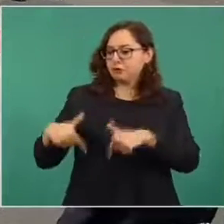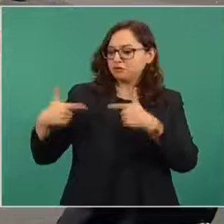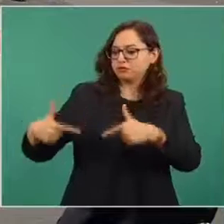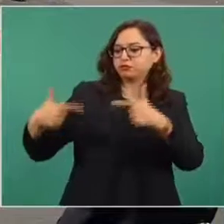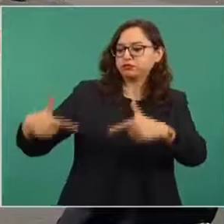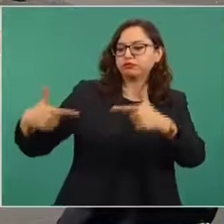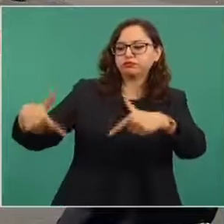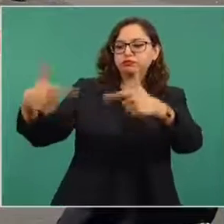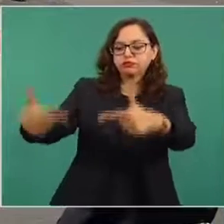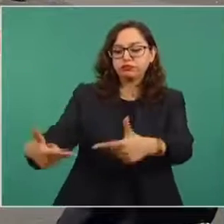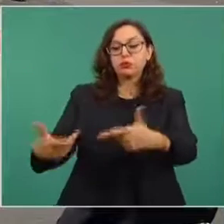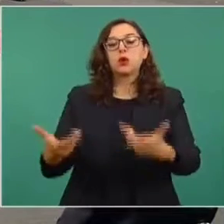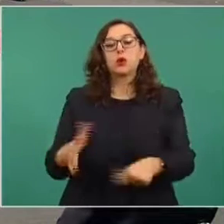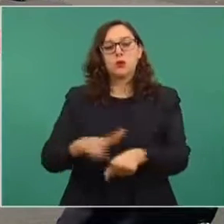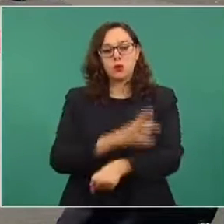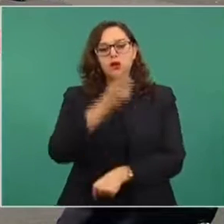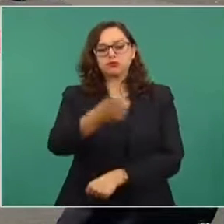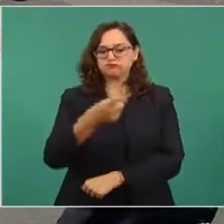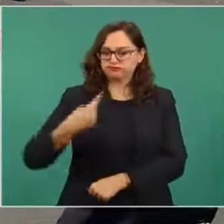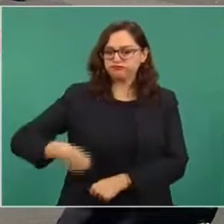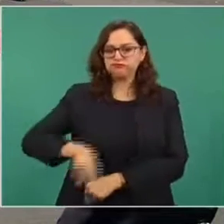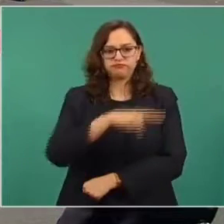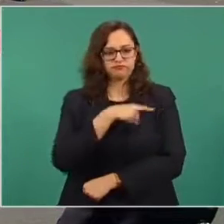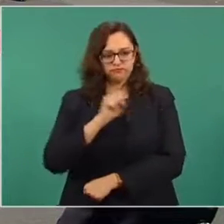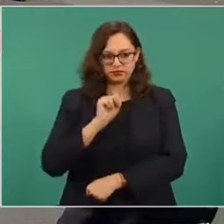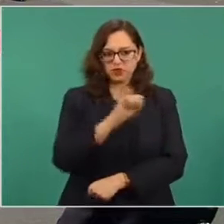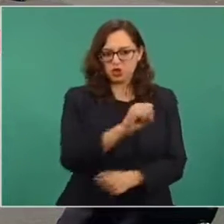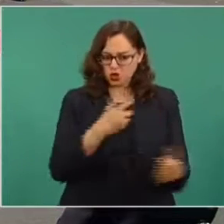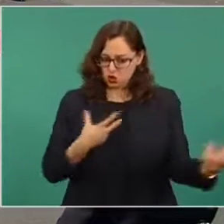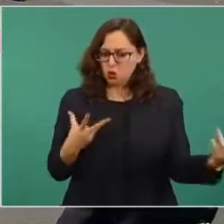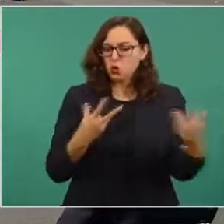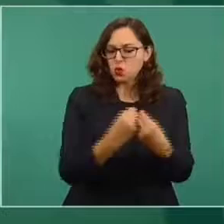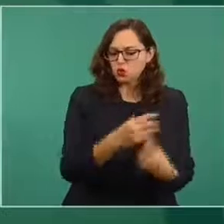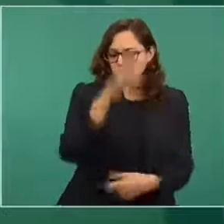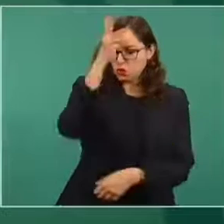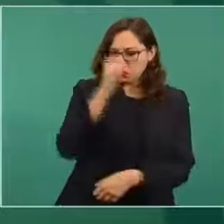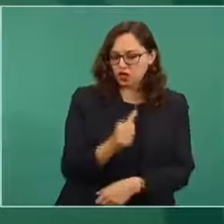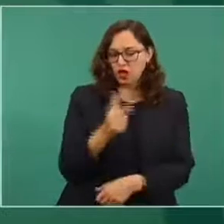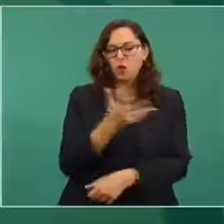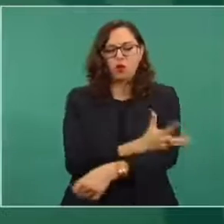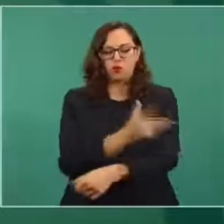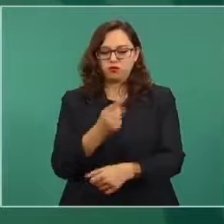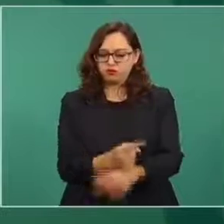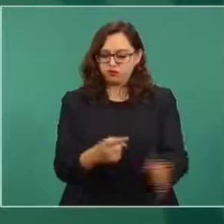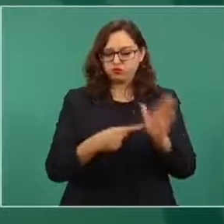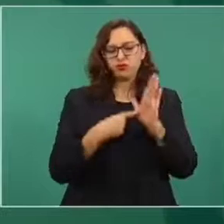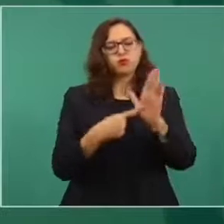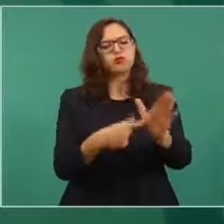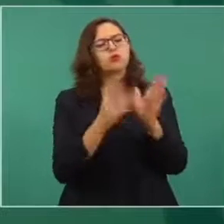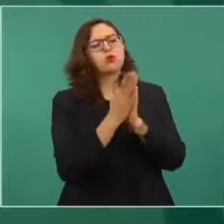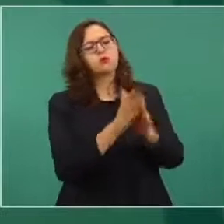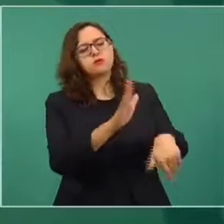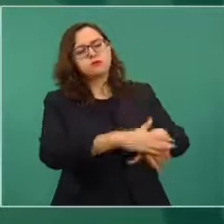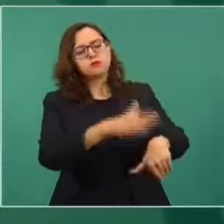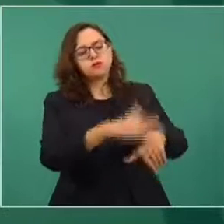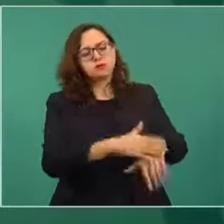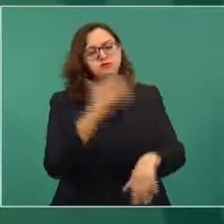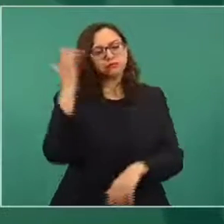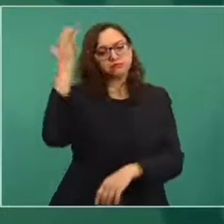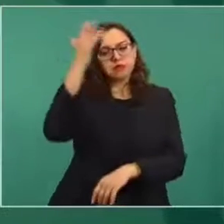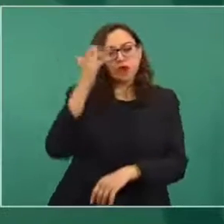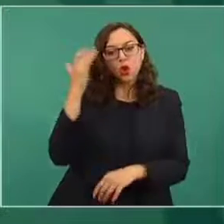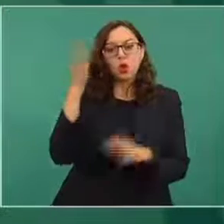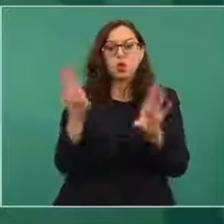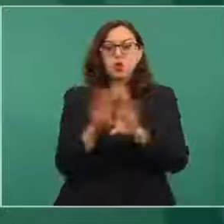pugnamos por la transparencia y lo invitamos a reflexionar sobre el acuerdo publicado recientemente y que declara diversas obras públicas como de